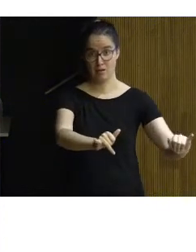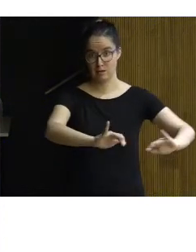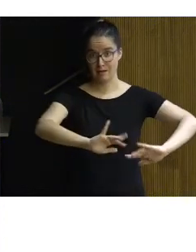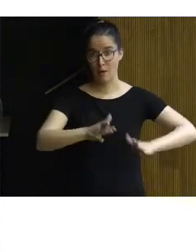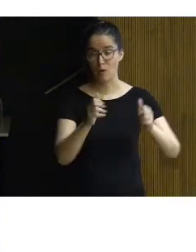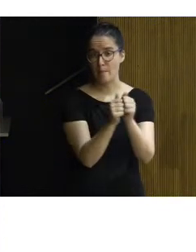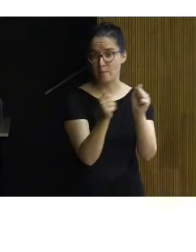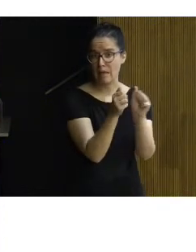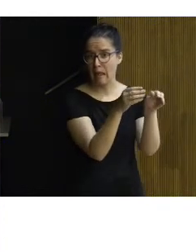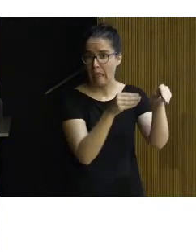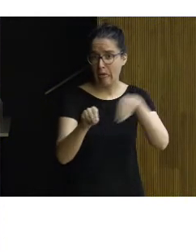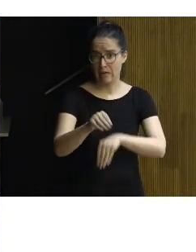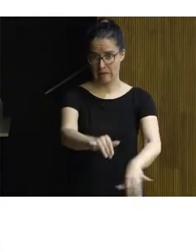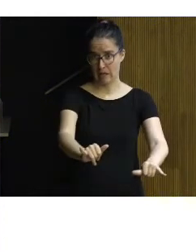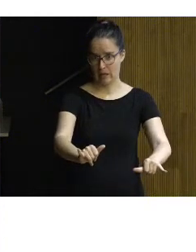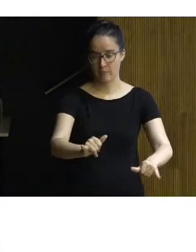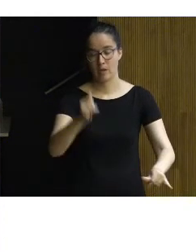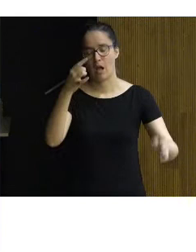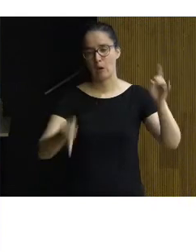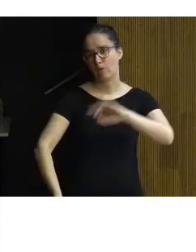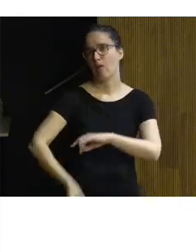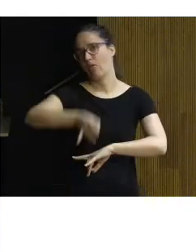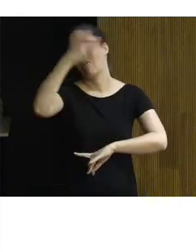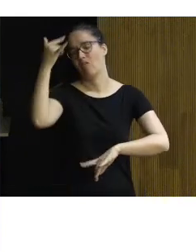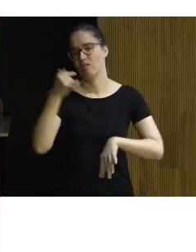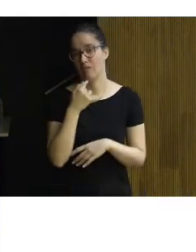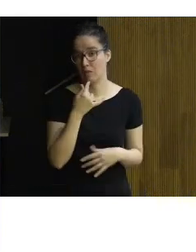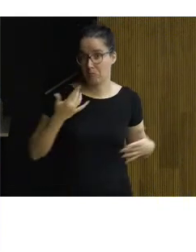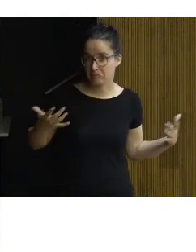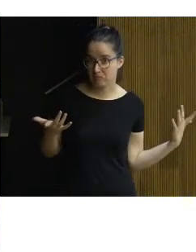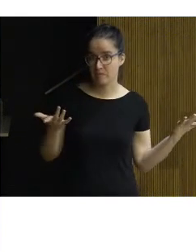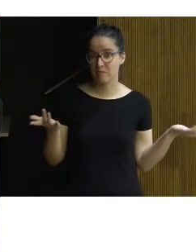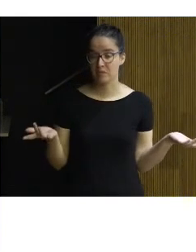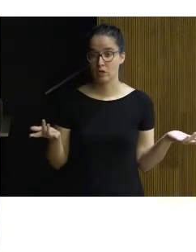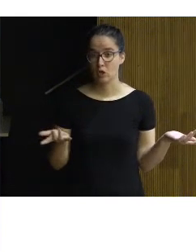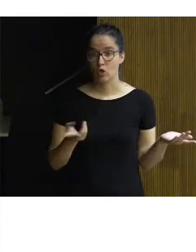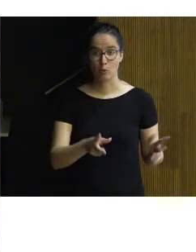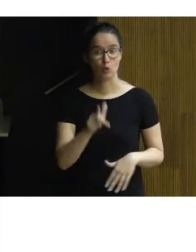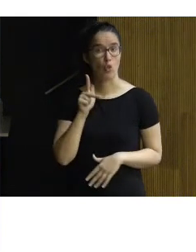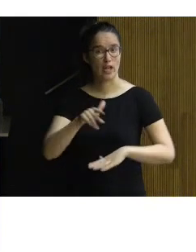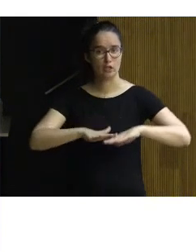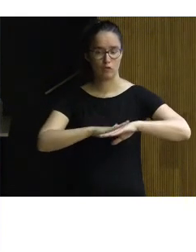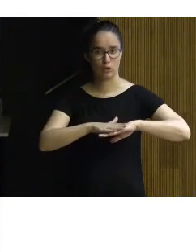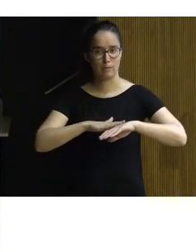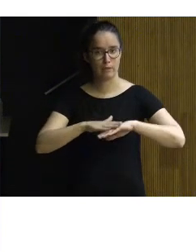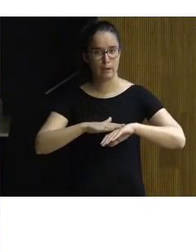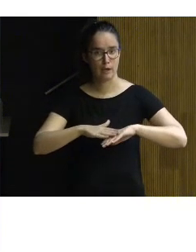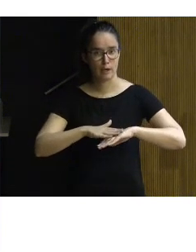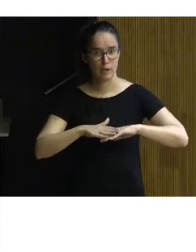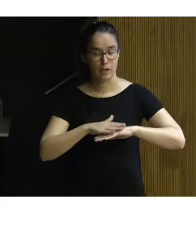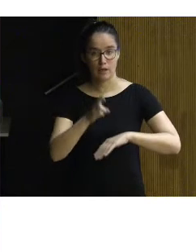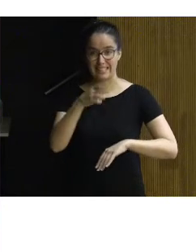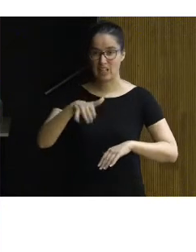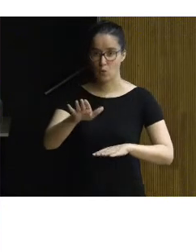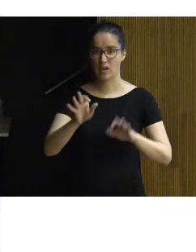ni una piedra y por otro lado también tenemos algunos iluminados que dicen, pues como es un derecho fundamental, y desde UNE siempre